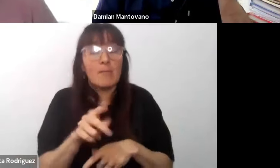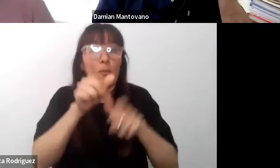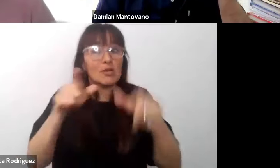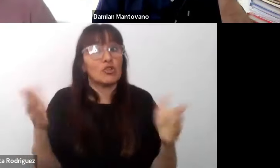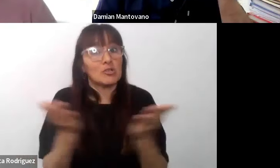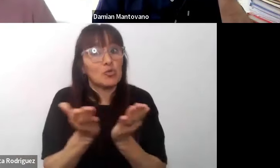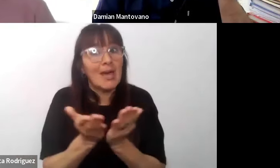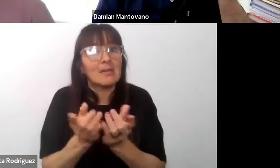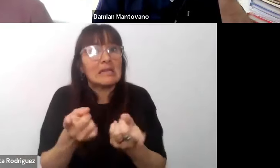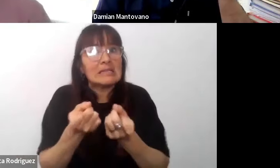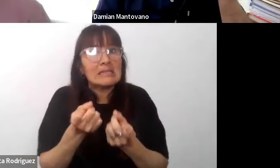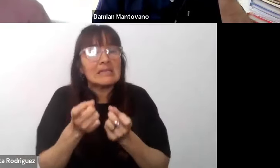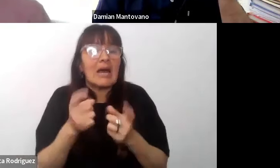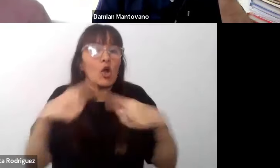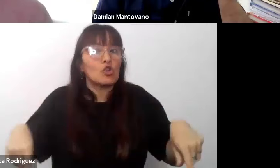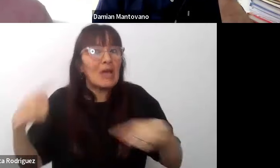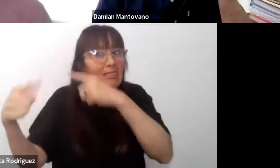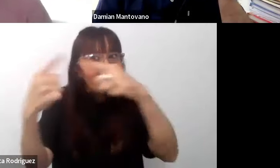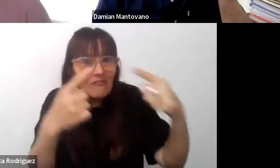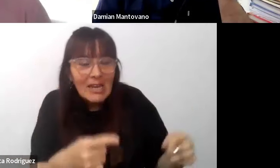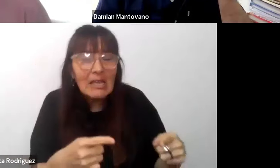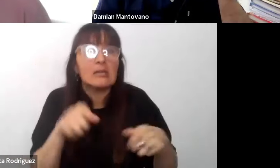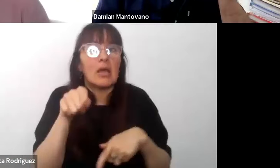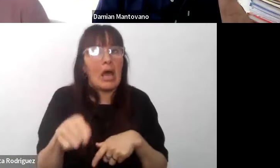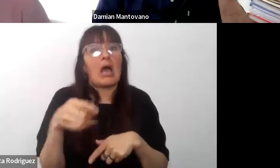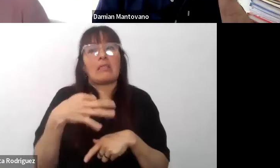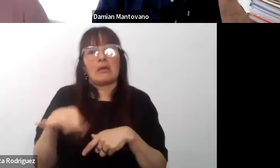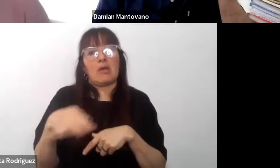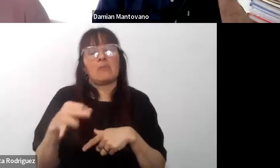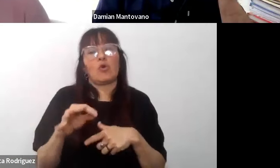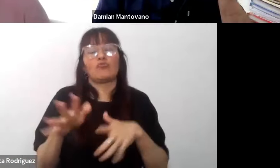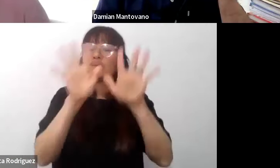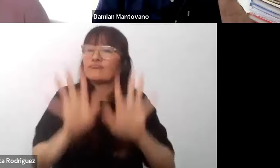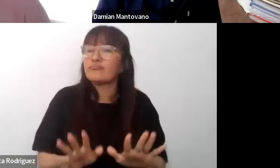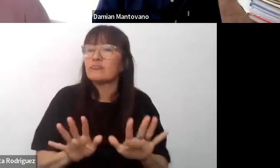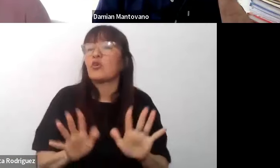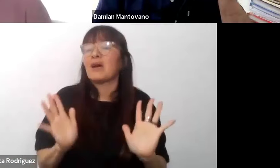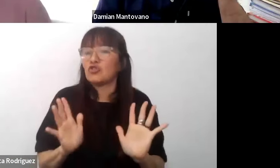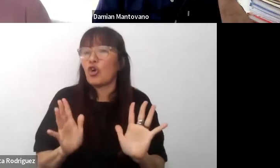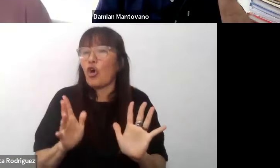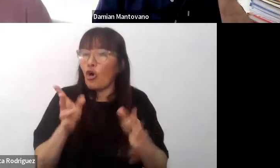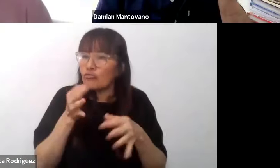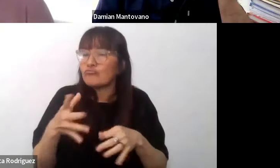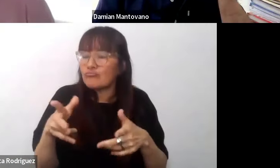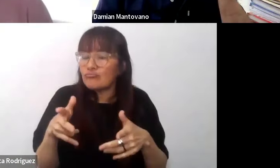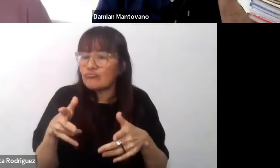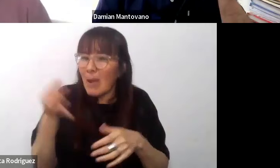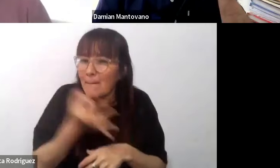distintas en las escuelas entonces habrá que saber construir una enseñanza particular sobre todo